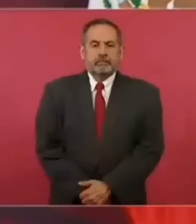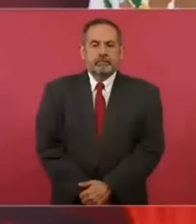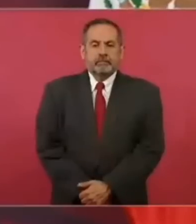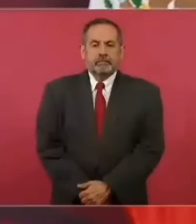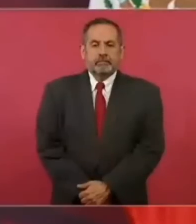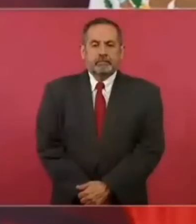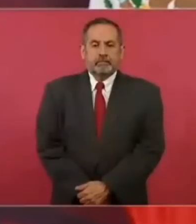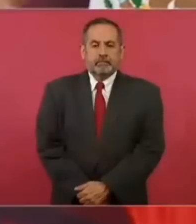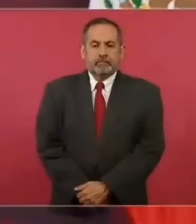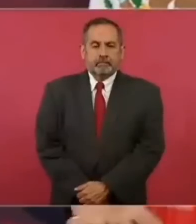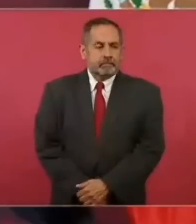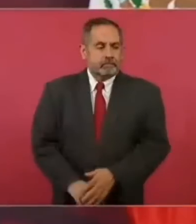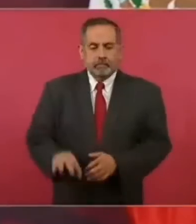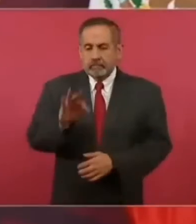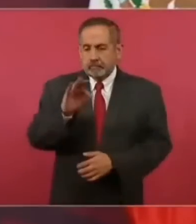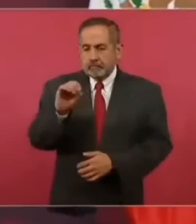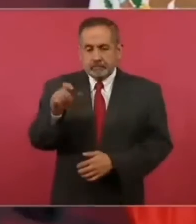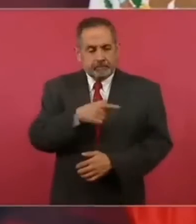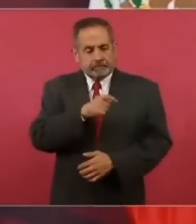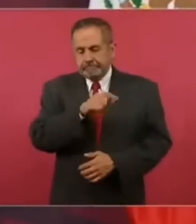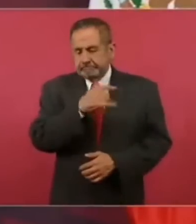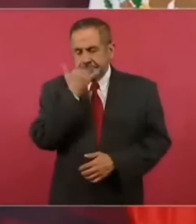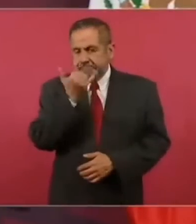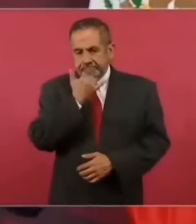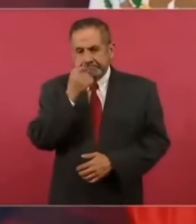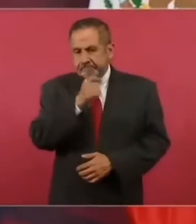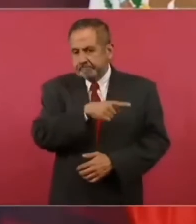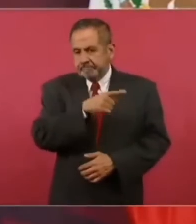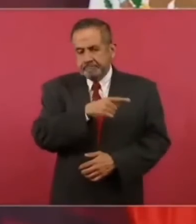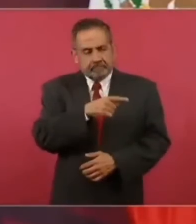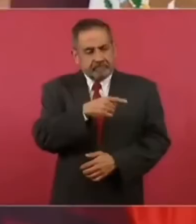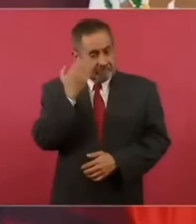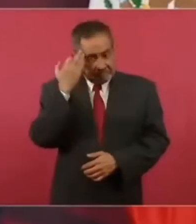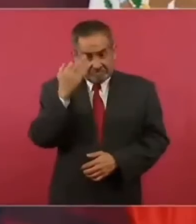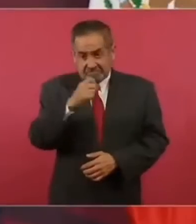Ya lleva tiempo, ¿no? Este